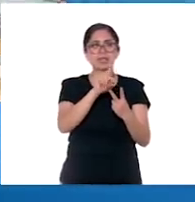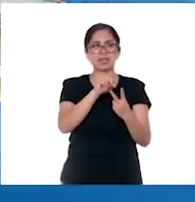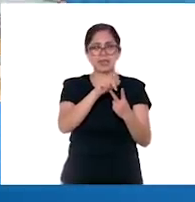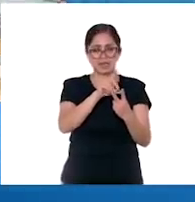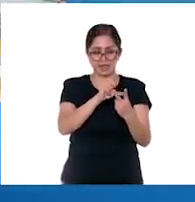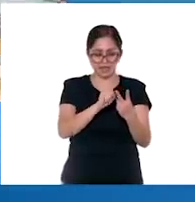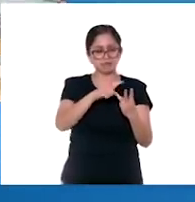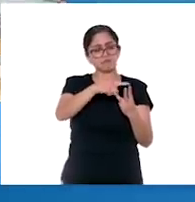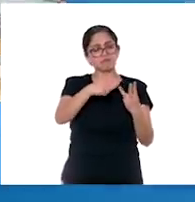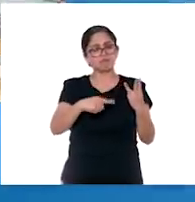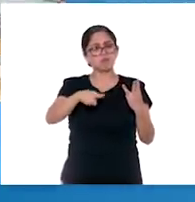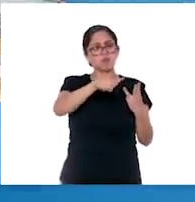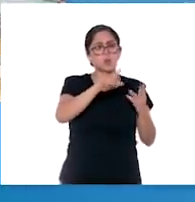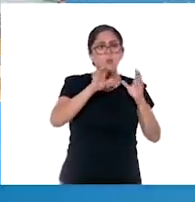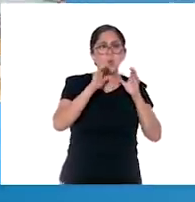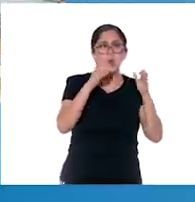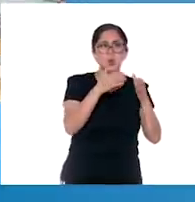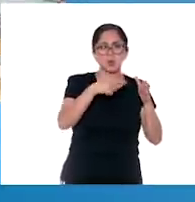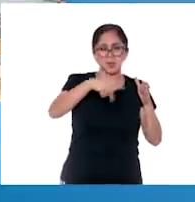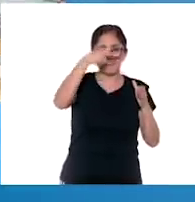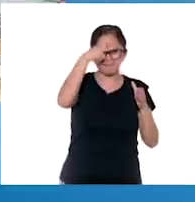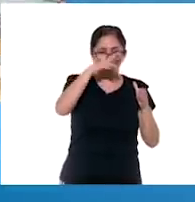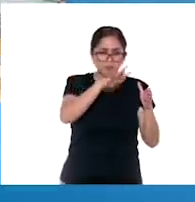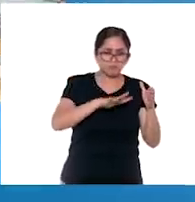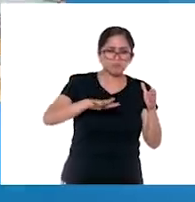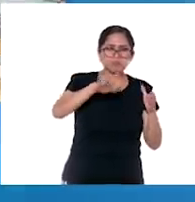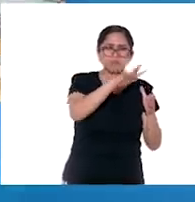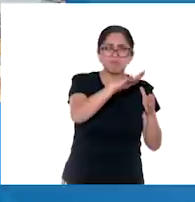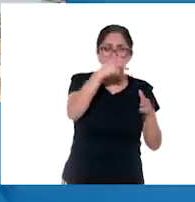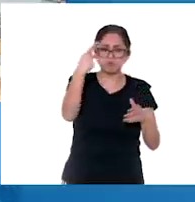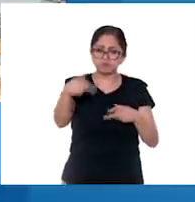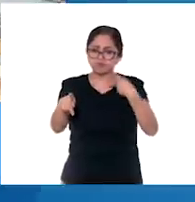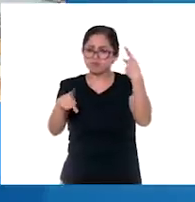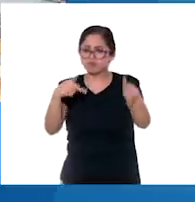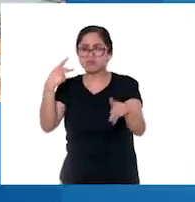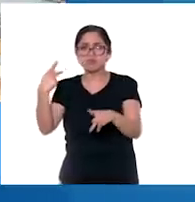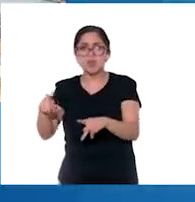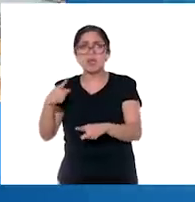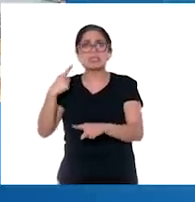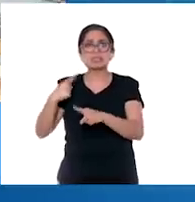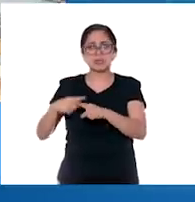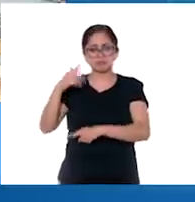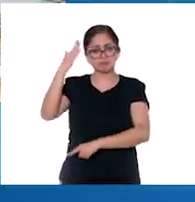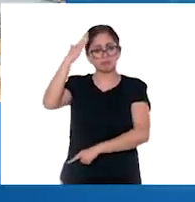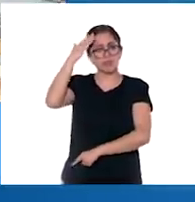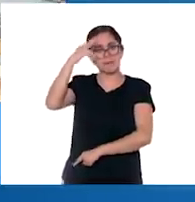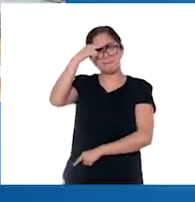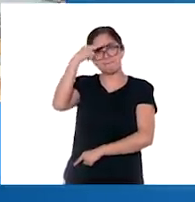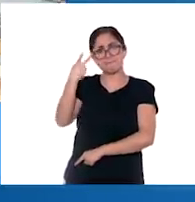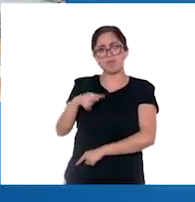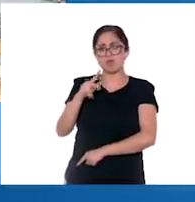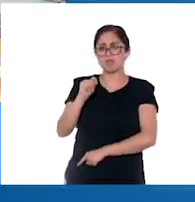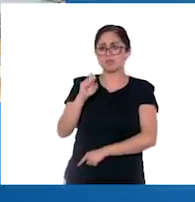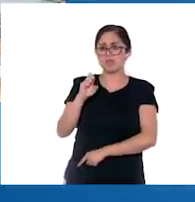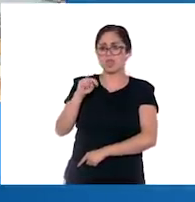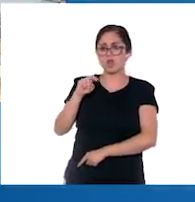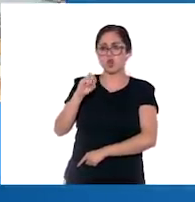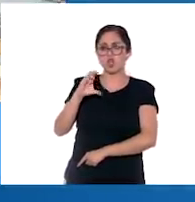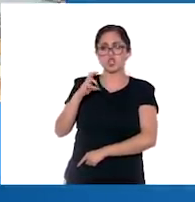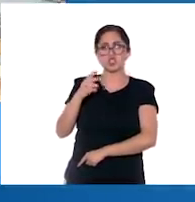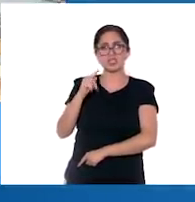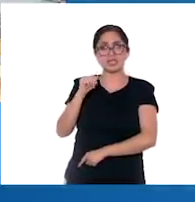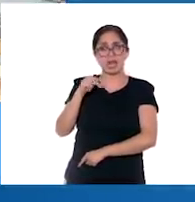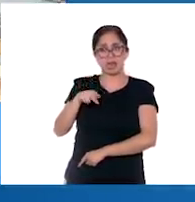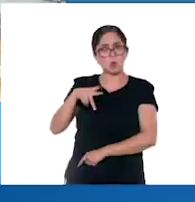convivieran y prosperaran en el territorio, siendo influenciados por México-Tenochtitlán, el Gran Imperio Mexica, que